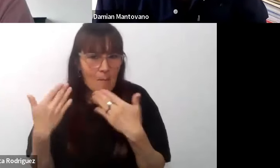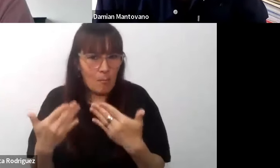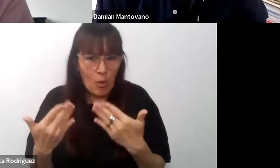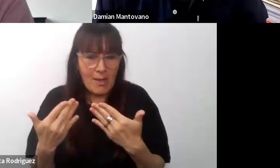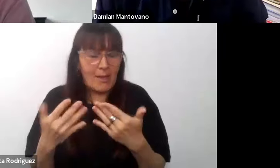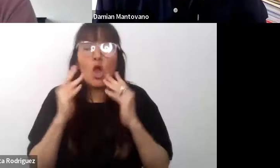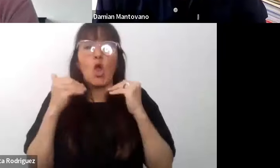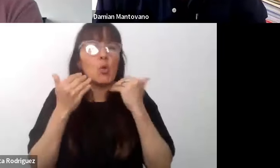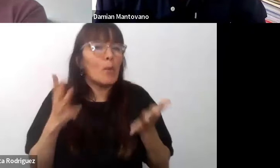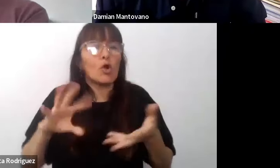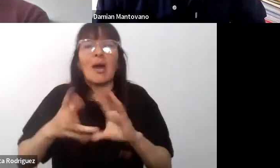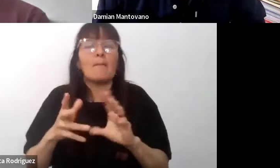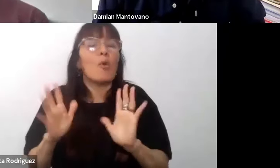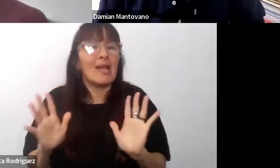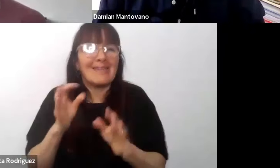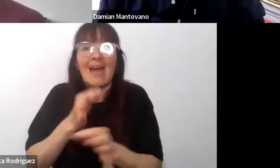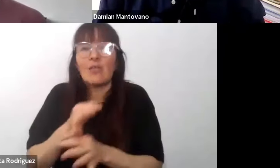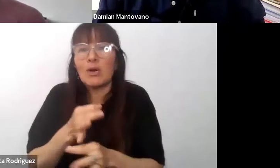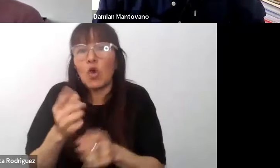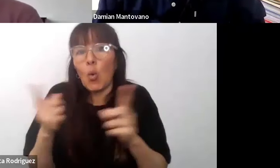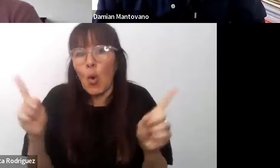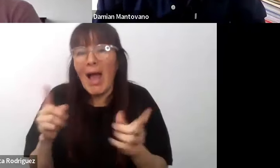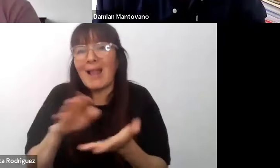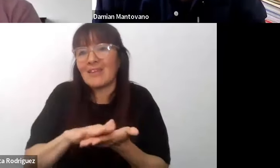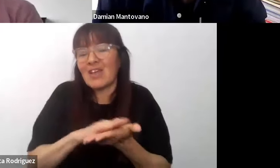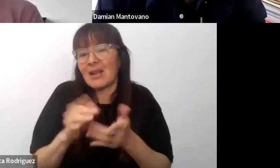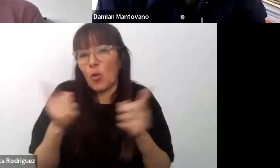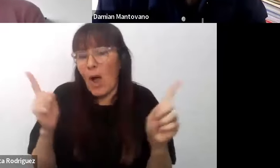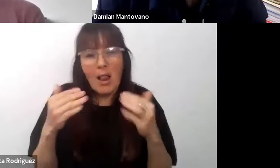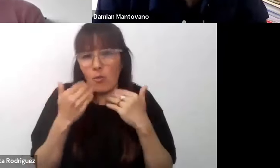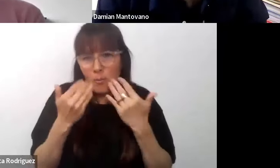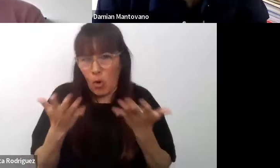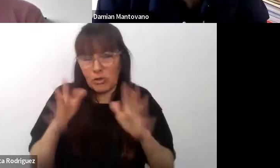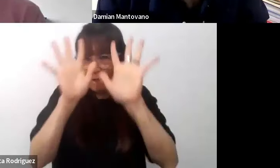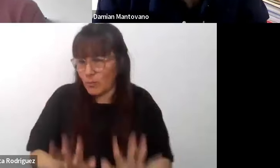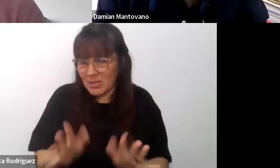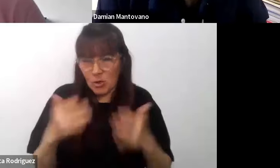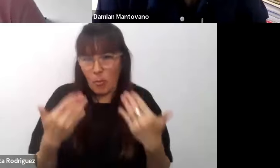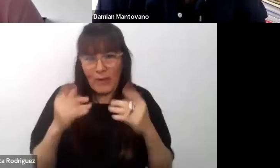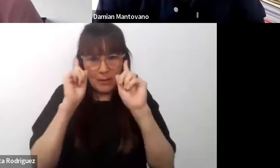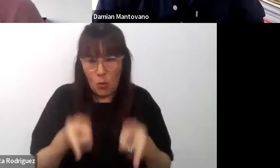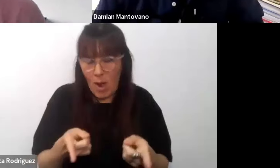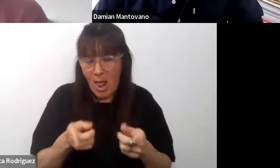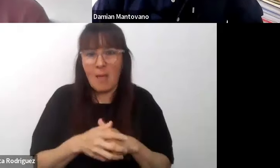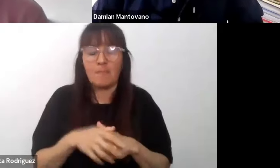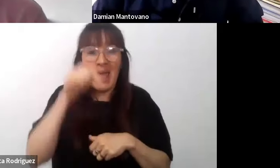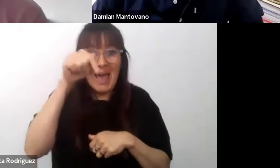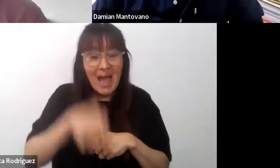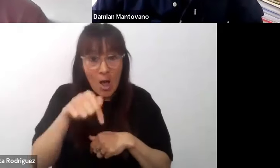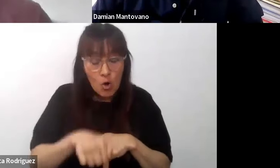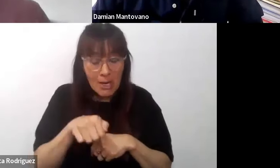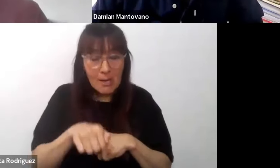en que trabaje y más allá del nivel en que se desempeña en la actualidad nosotros estamos desarrollando